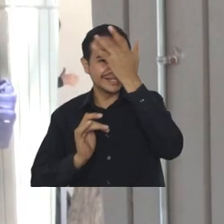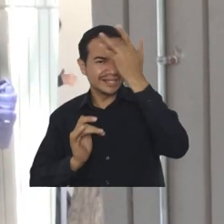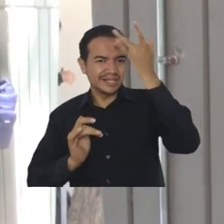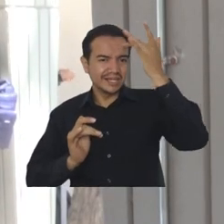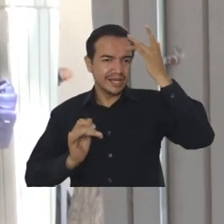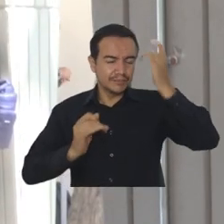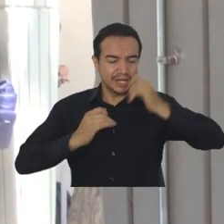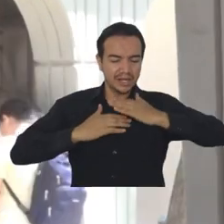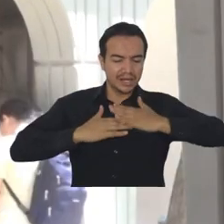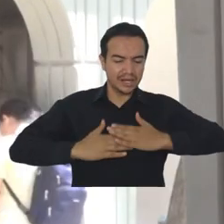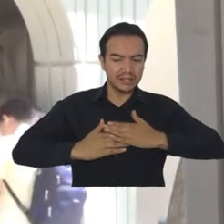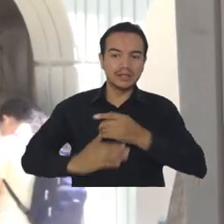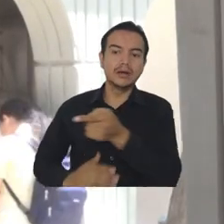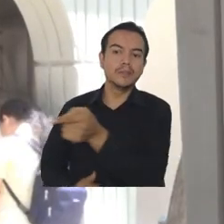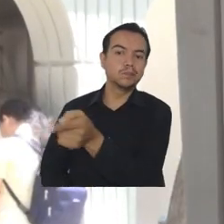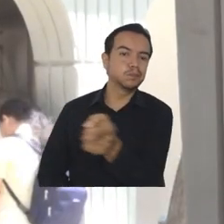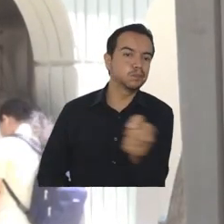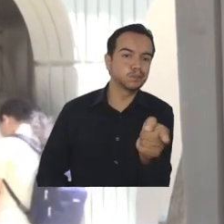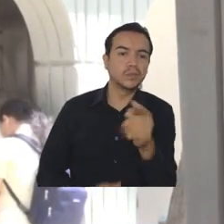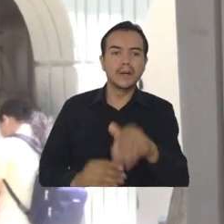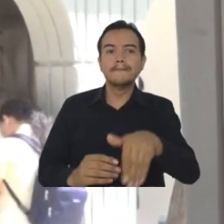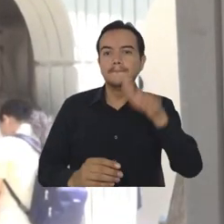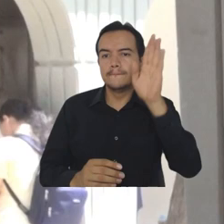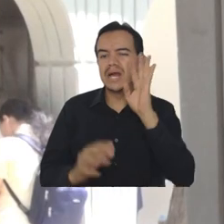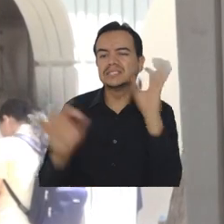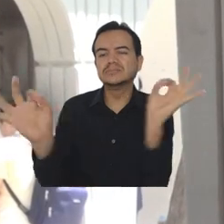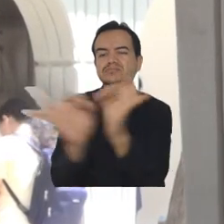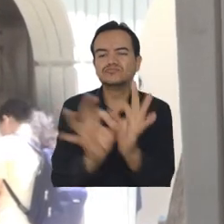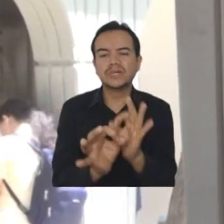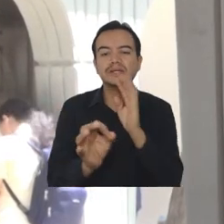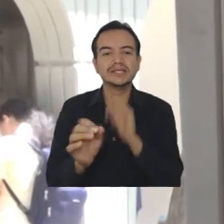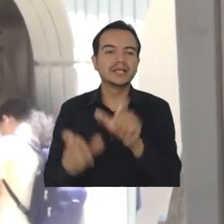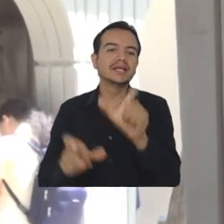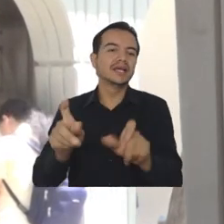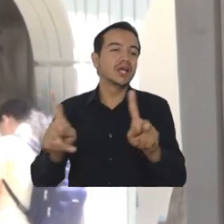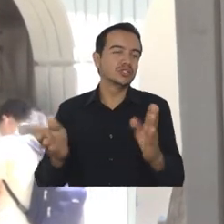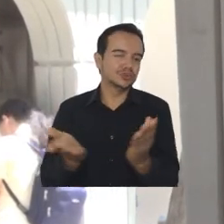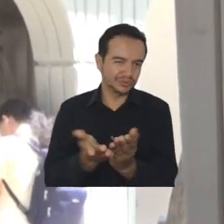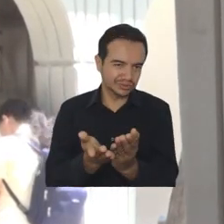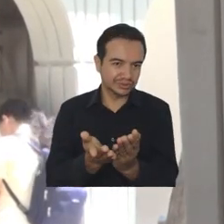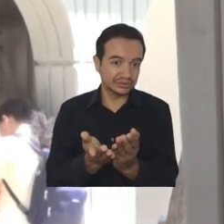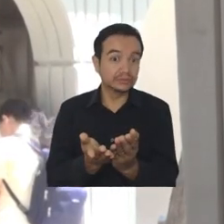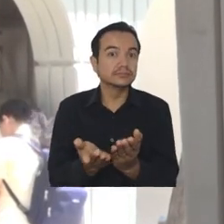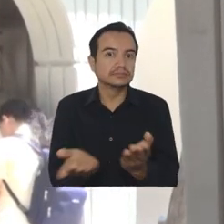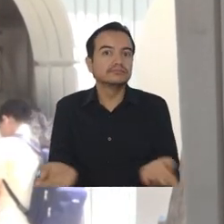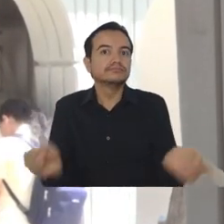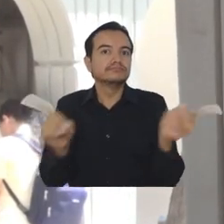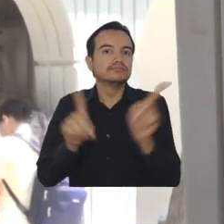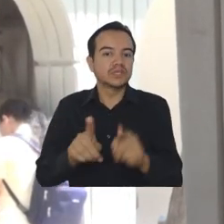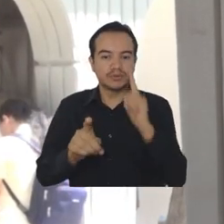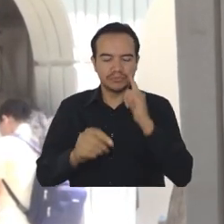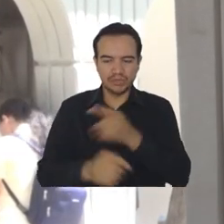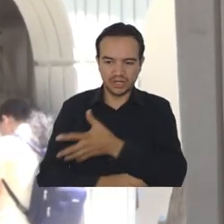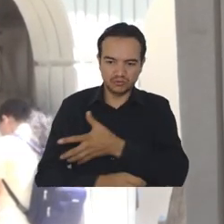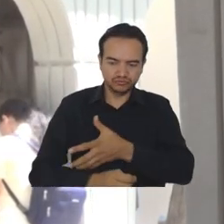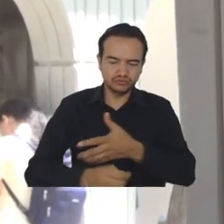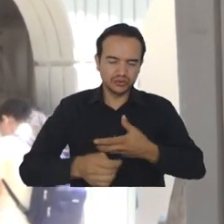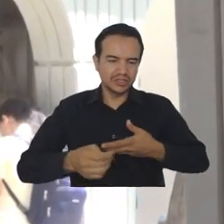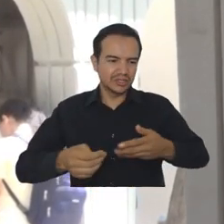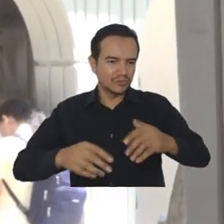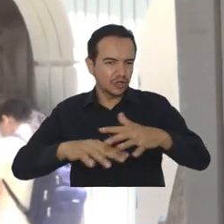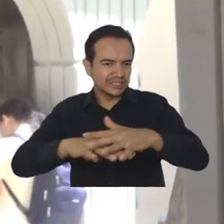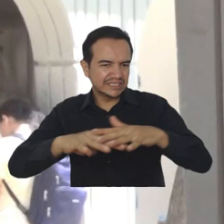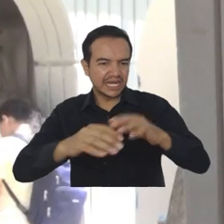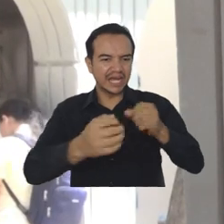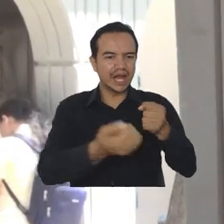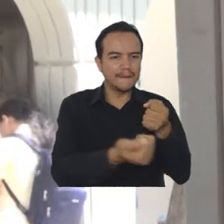de la población universitaria y en específico de nuestros estudiantes, con la intención también de seguir fortaleciendo lazos